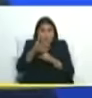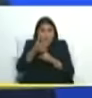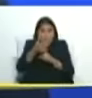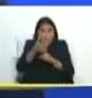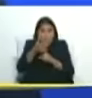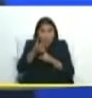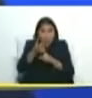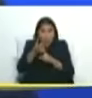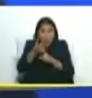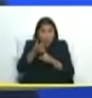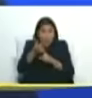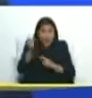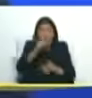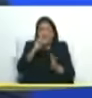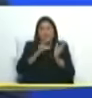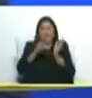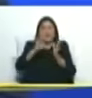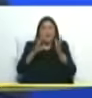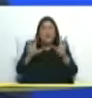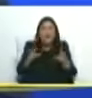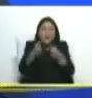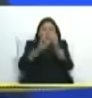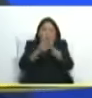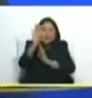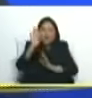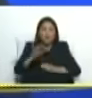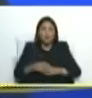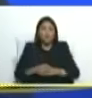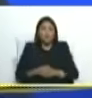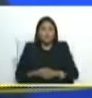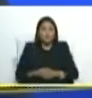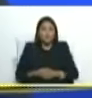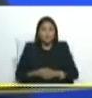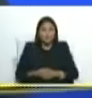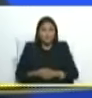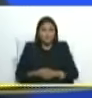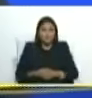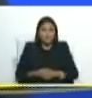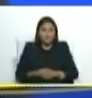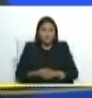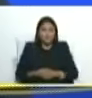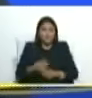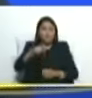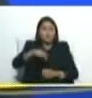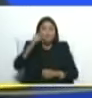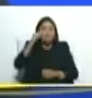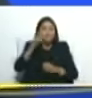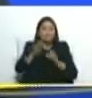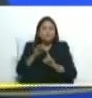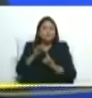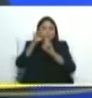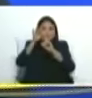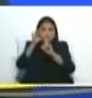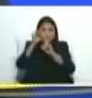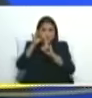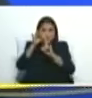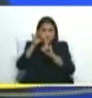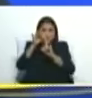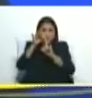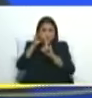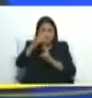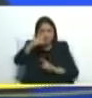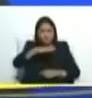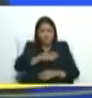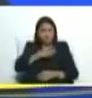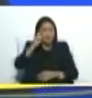recuperación integral de nuestra patria así que hoy también es un día especial de recuerdo para mí